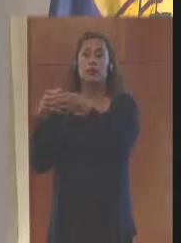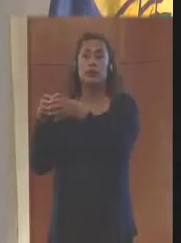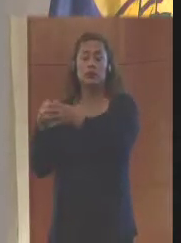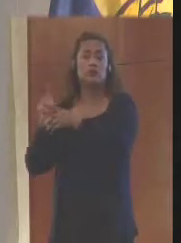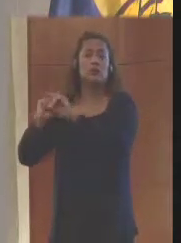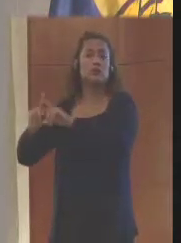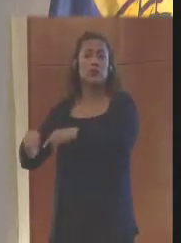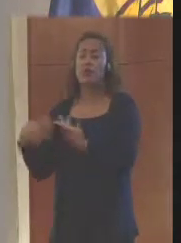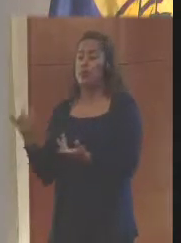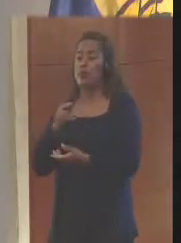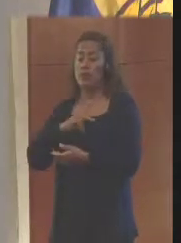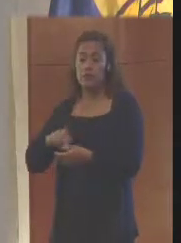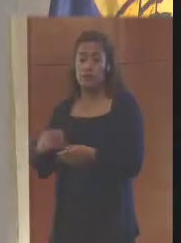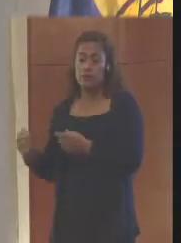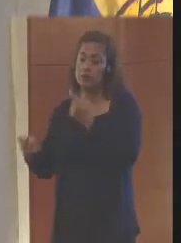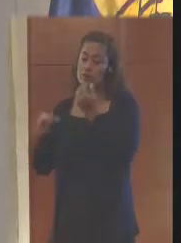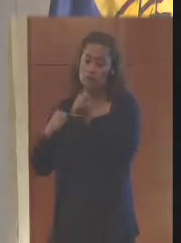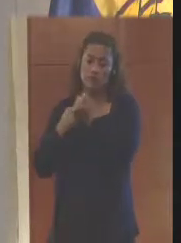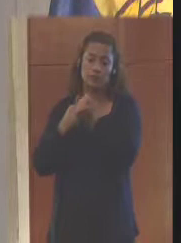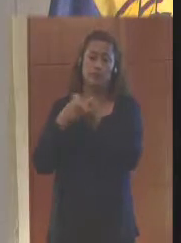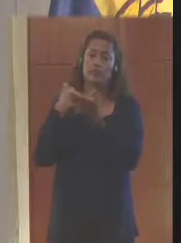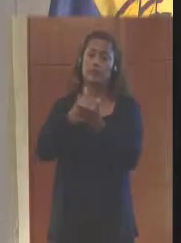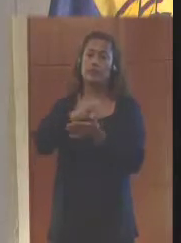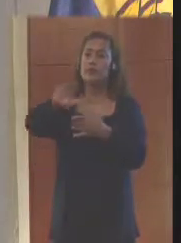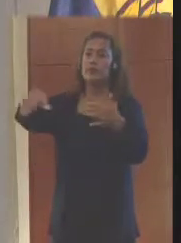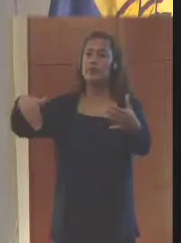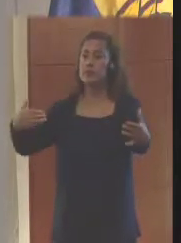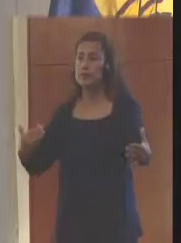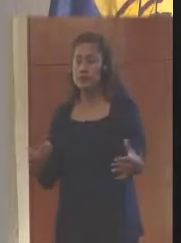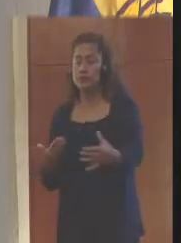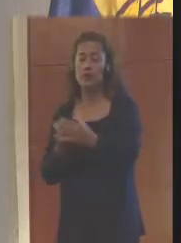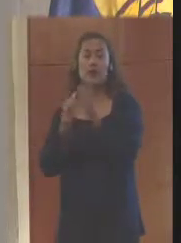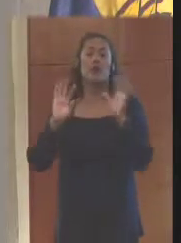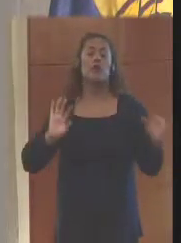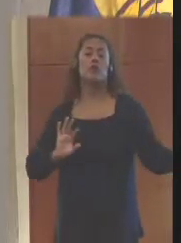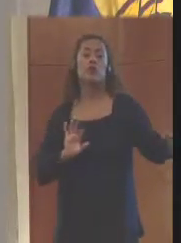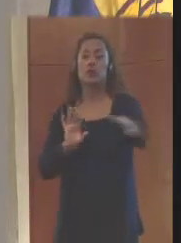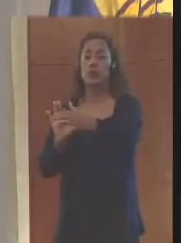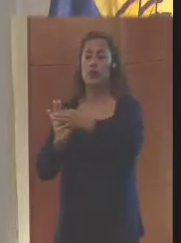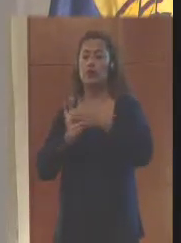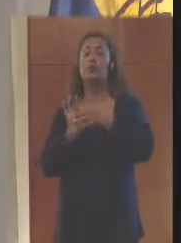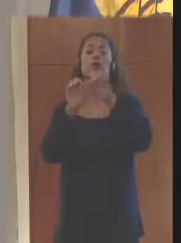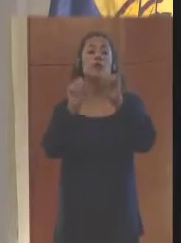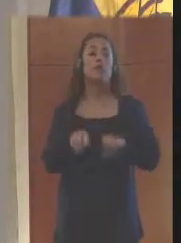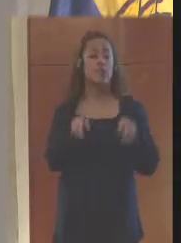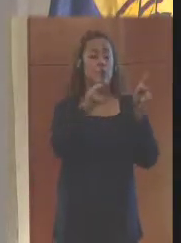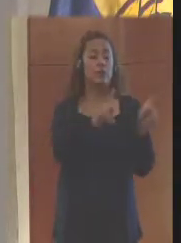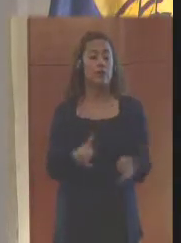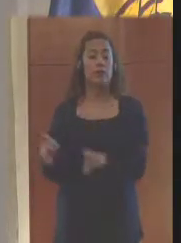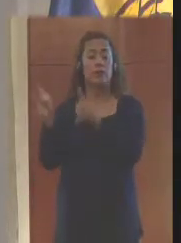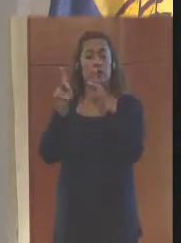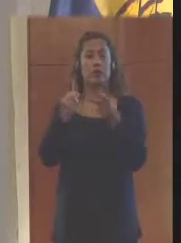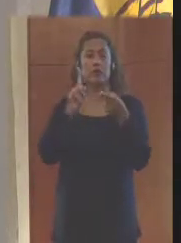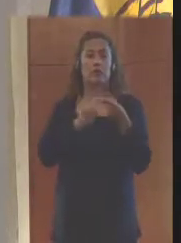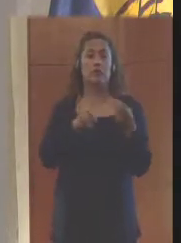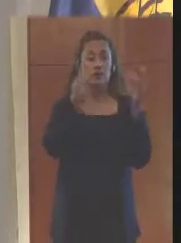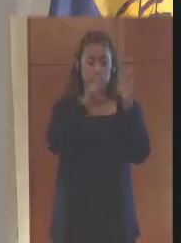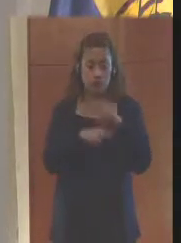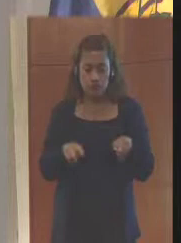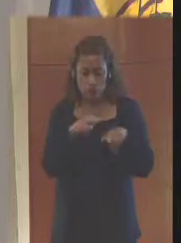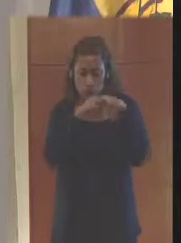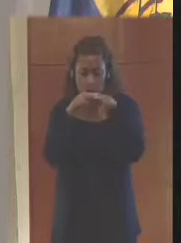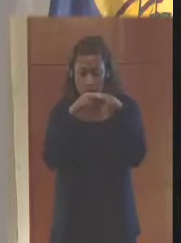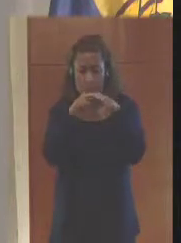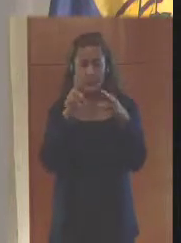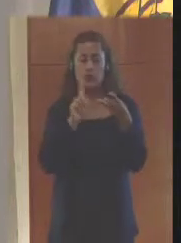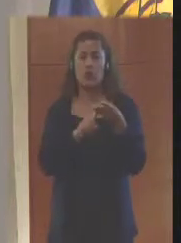privado, puedan articularse también con las instancias de planeación y de revisión y ajustes de